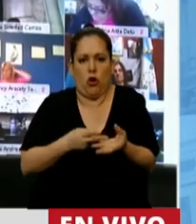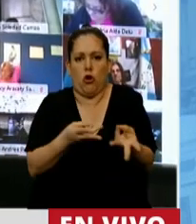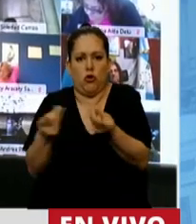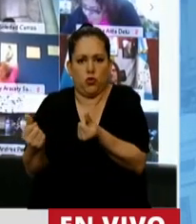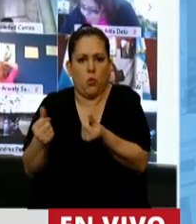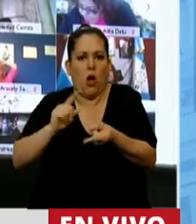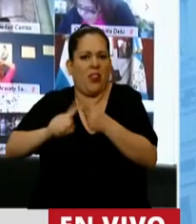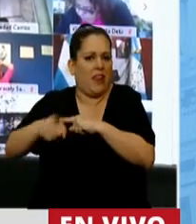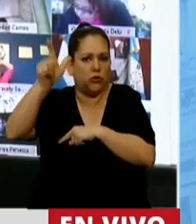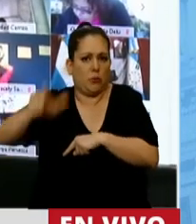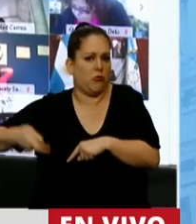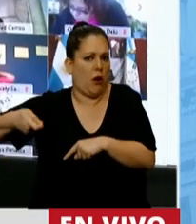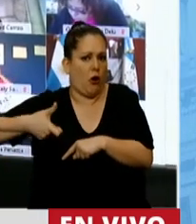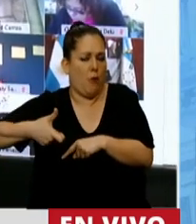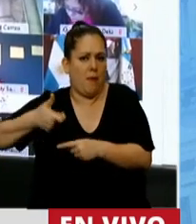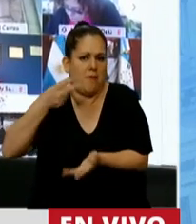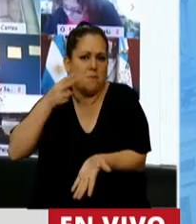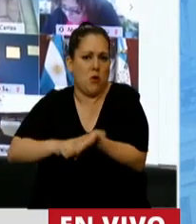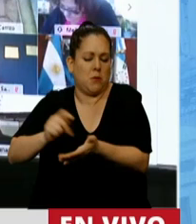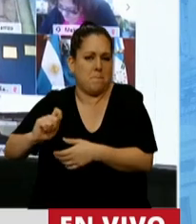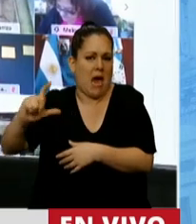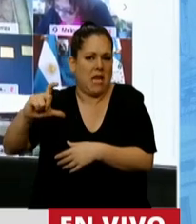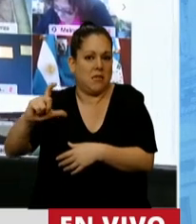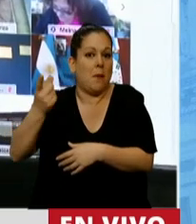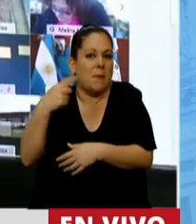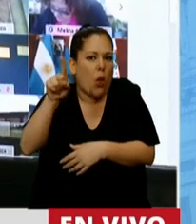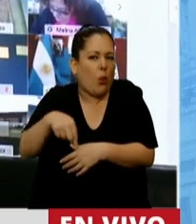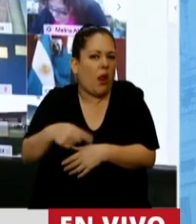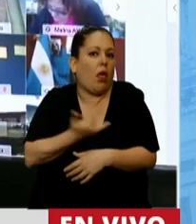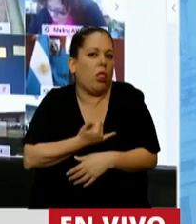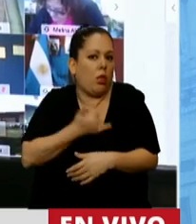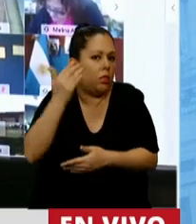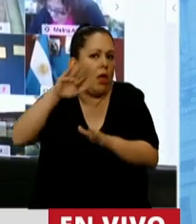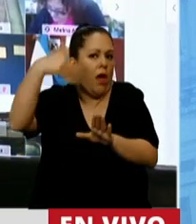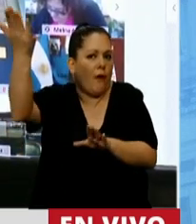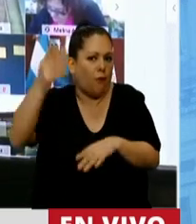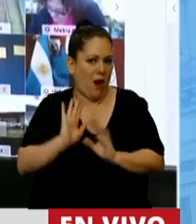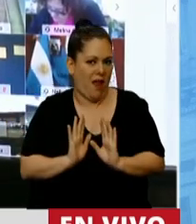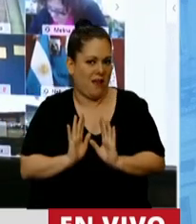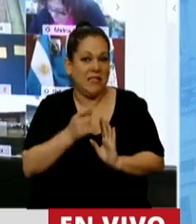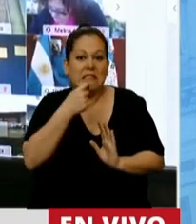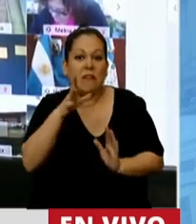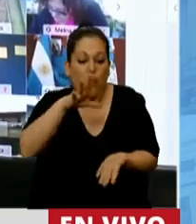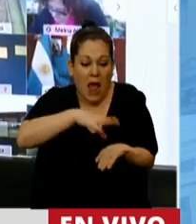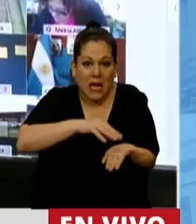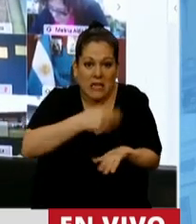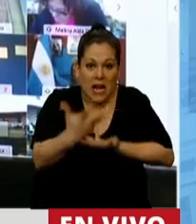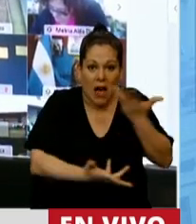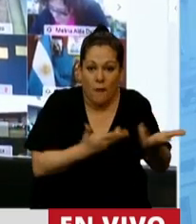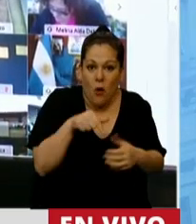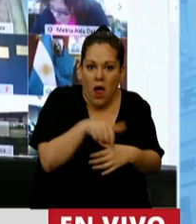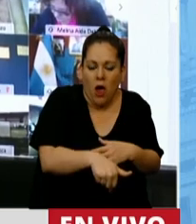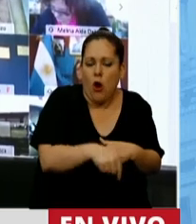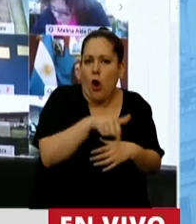consumidor final, cuando venga de importado. Cuando venga de Tierra del Fuego, que hoy está al 0